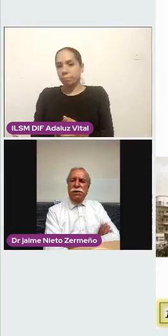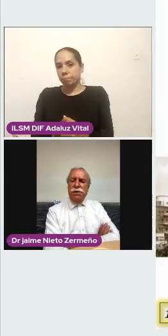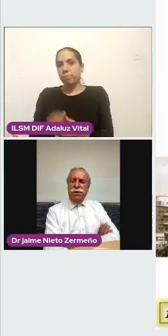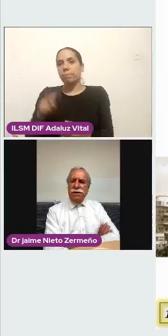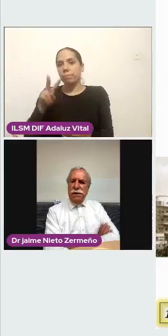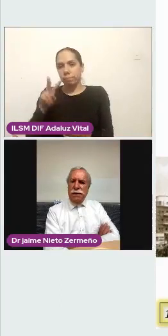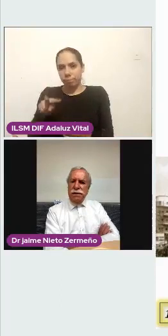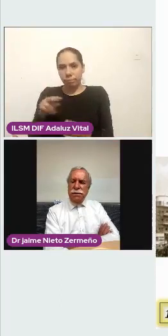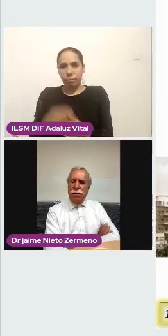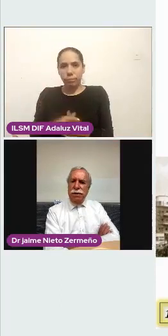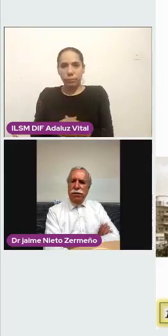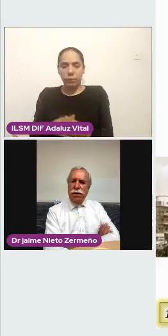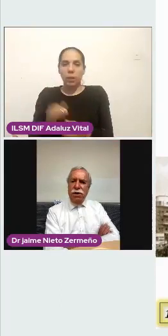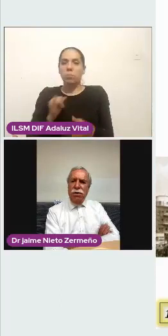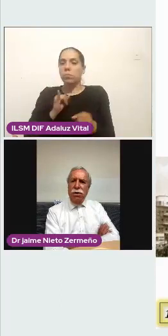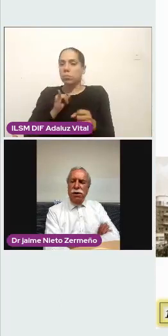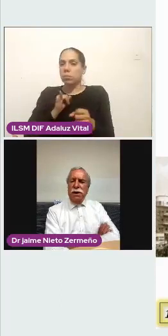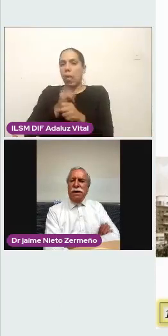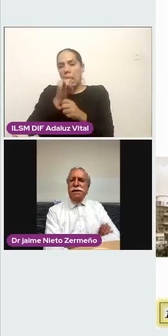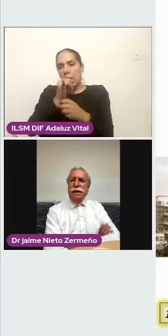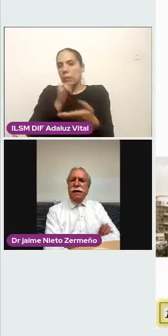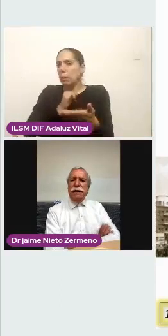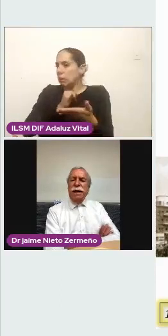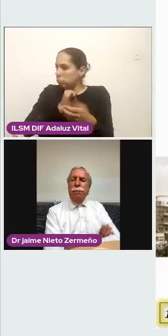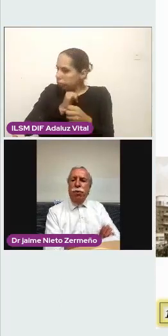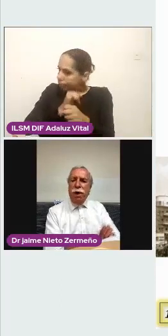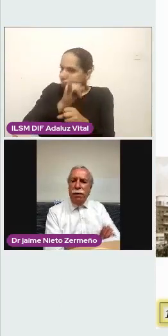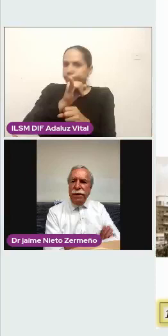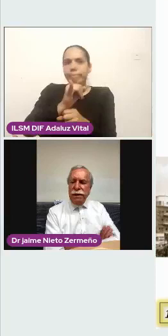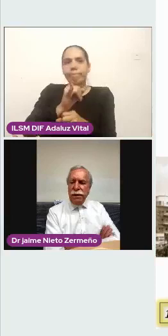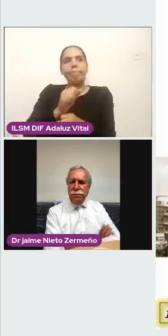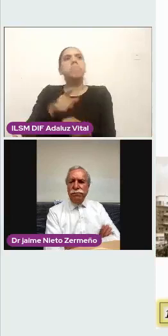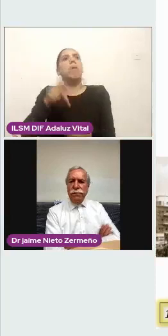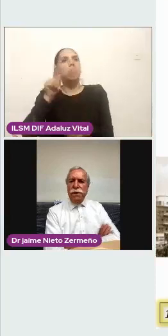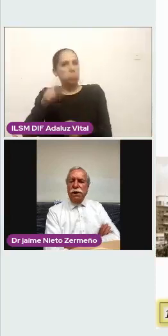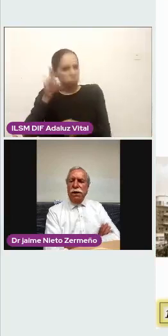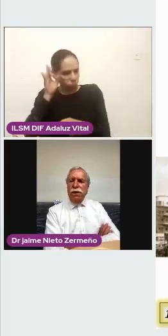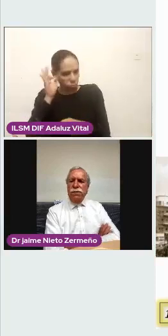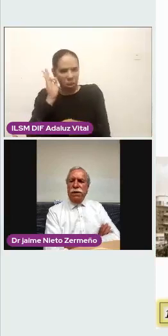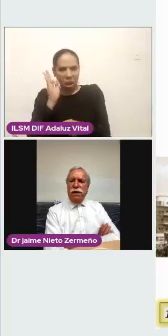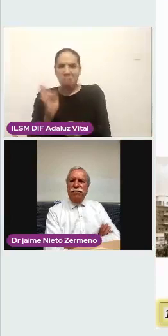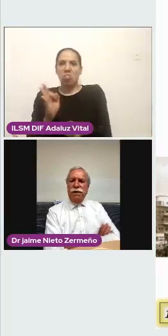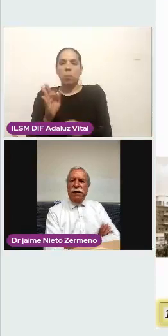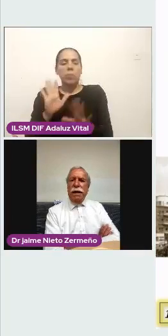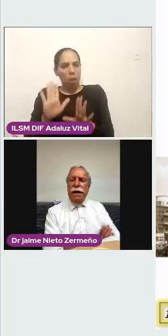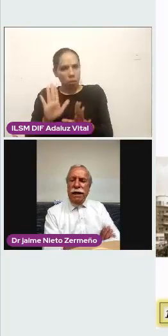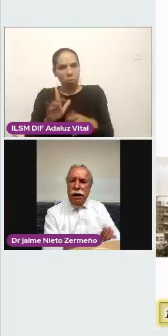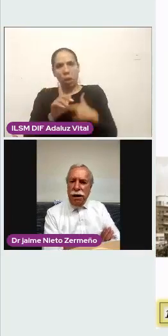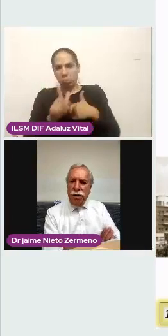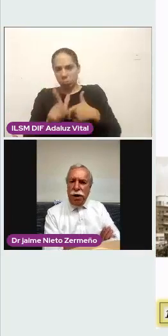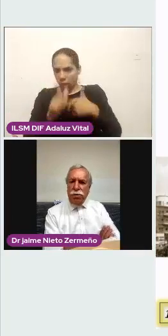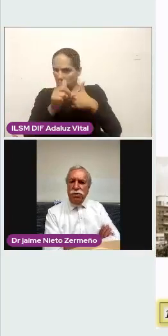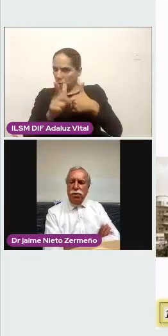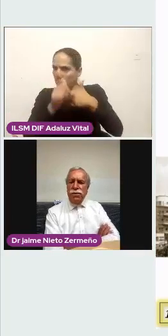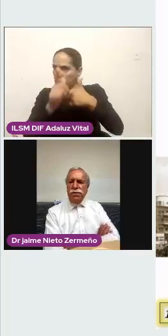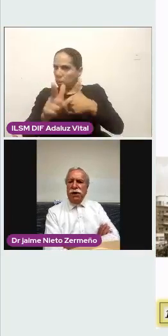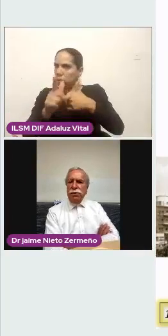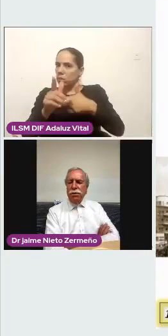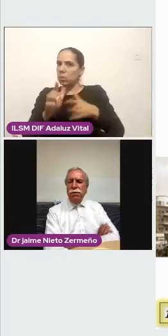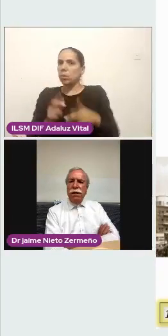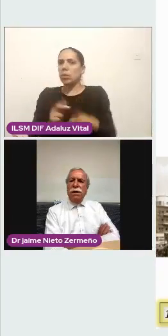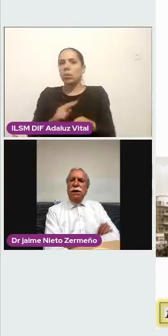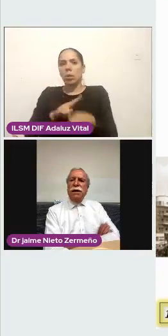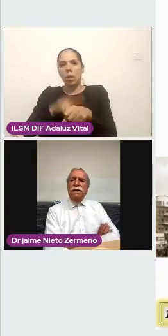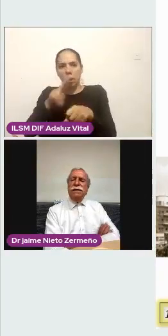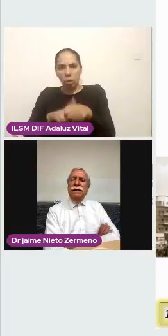la decisión del presidente de ese momento dijo que se quede temporalmente el Hospital Infantil, en lo que construye es